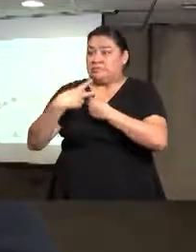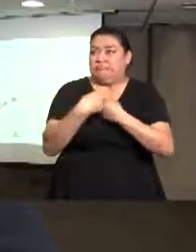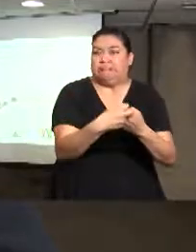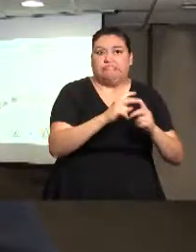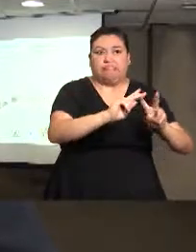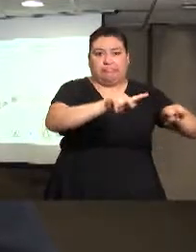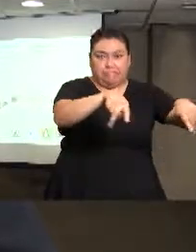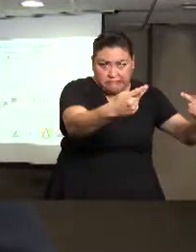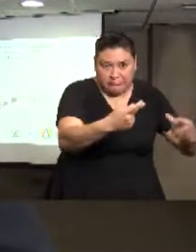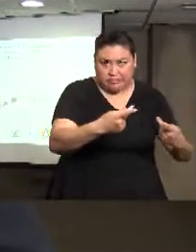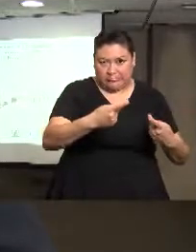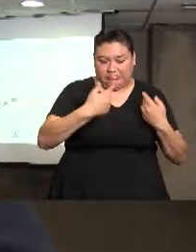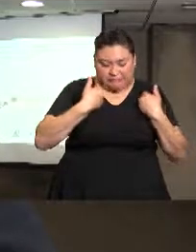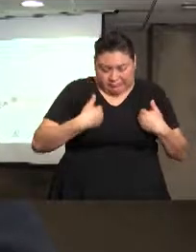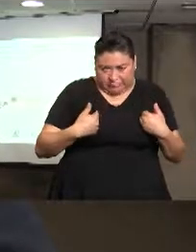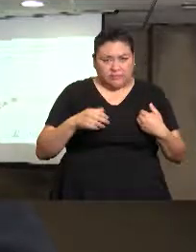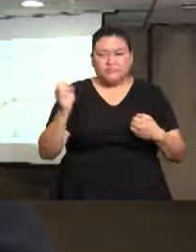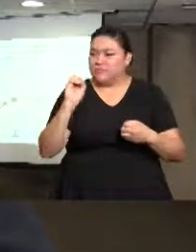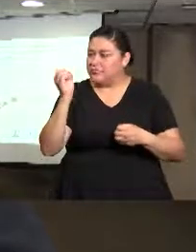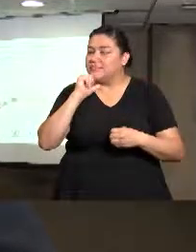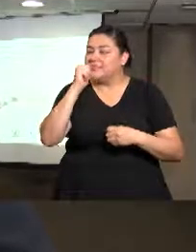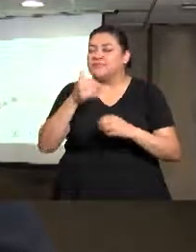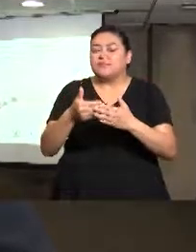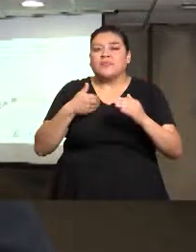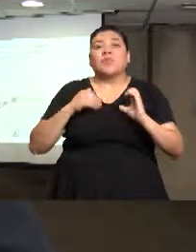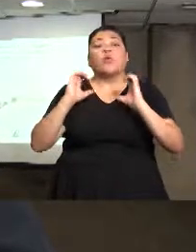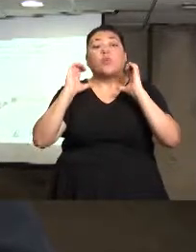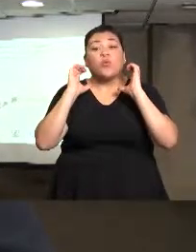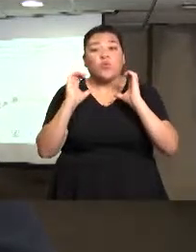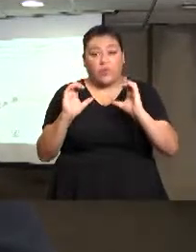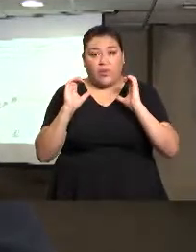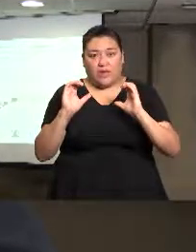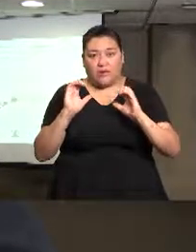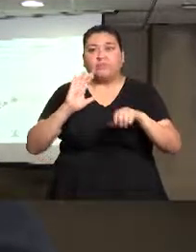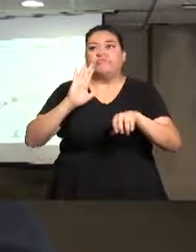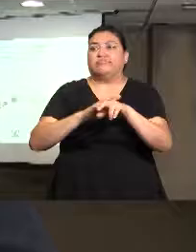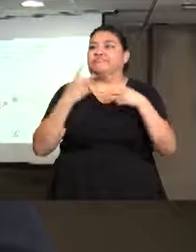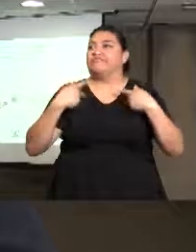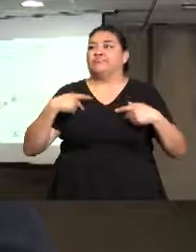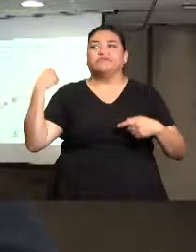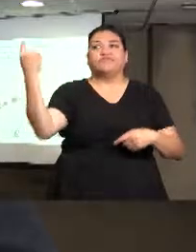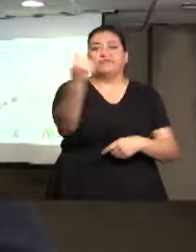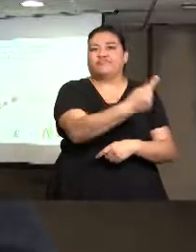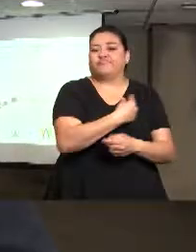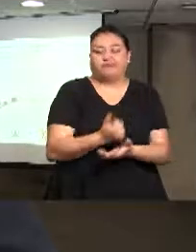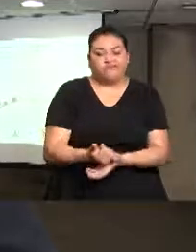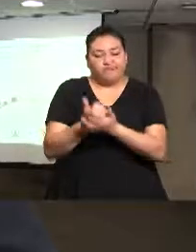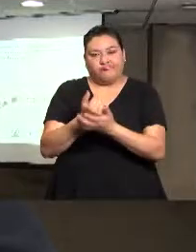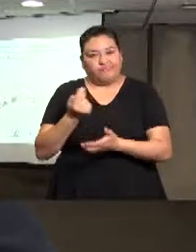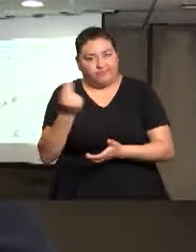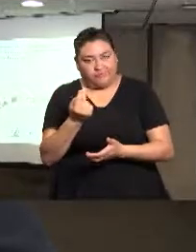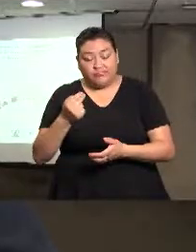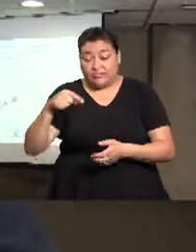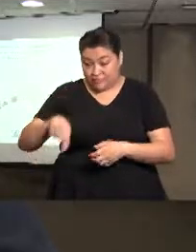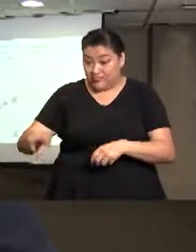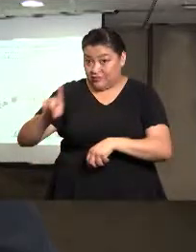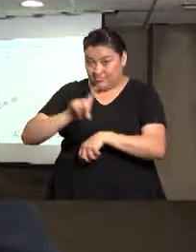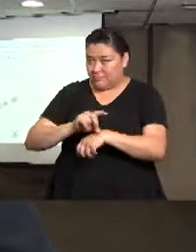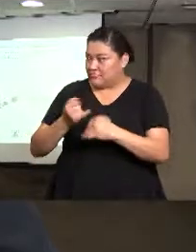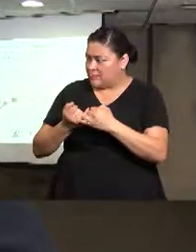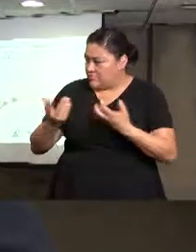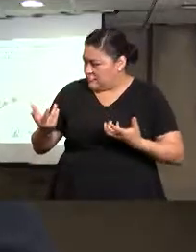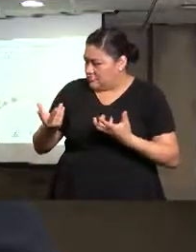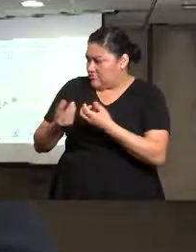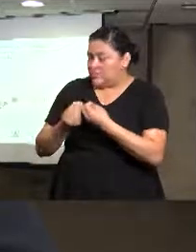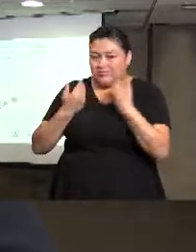pues es una tarea compleja que requiere la participación de todos. Por lo que celebramos y nos sumamos como Consejo